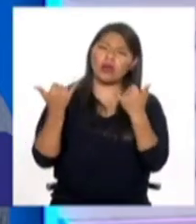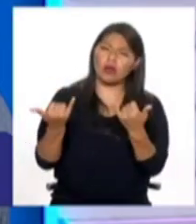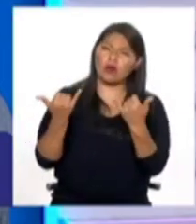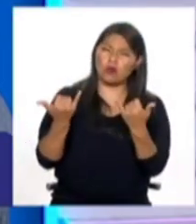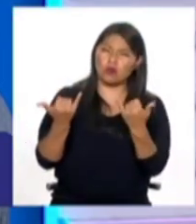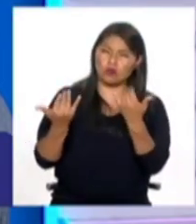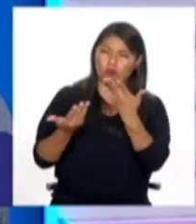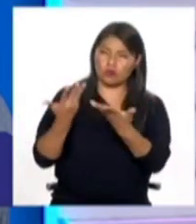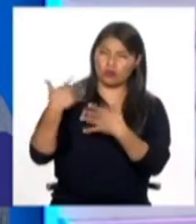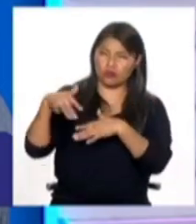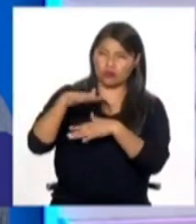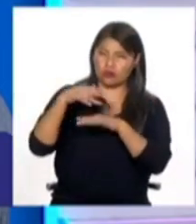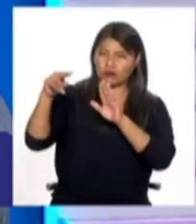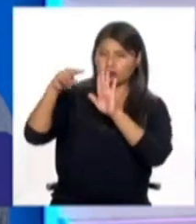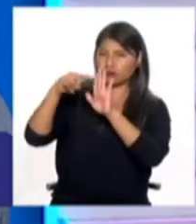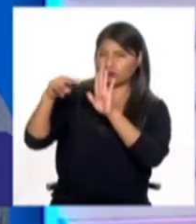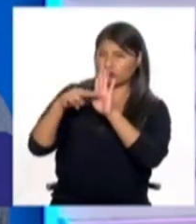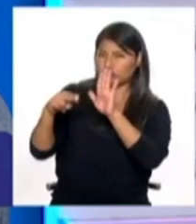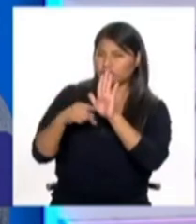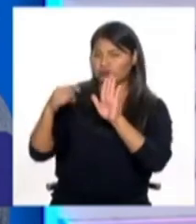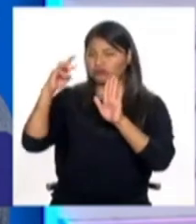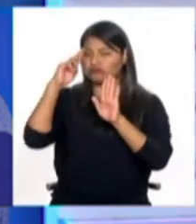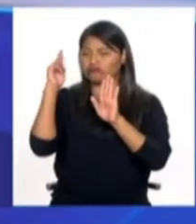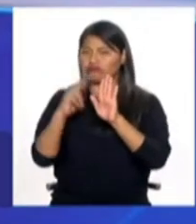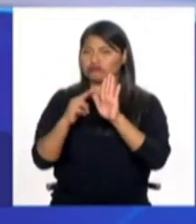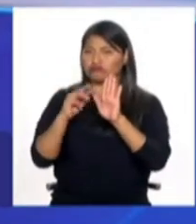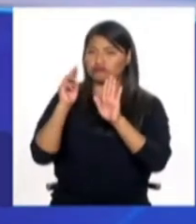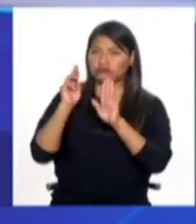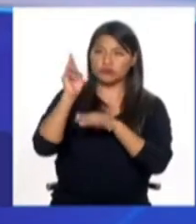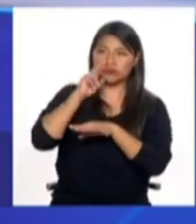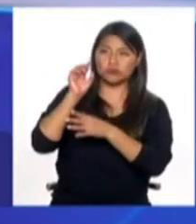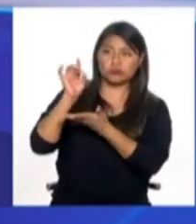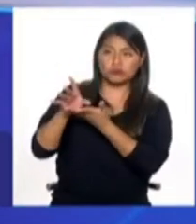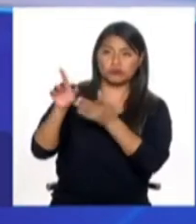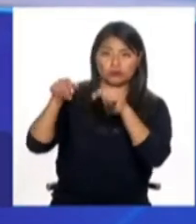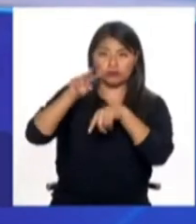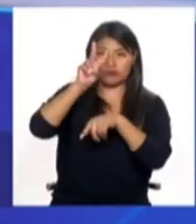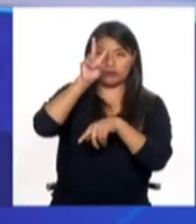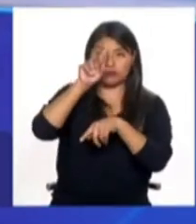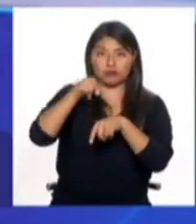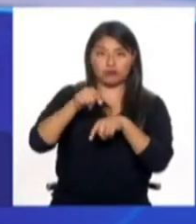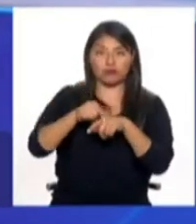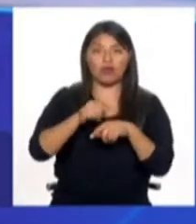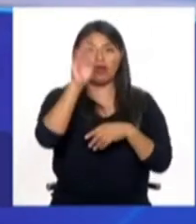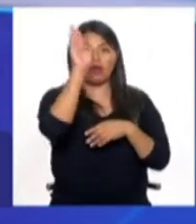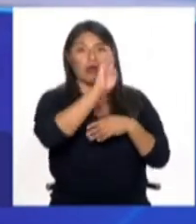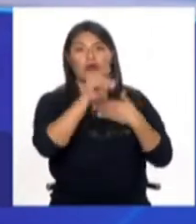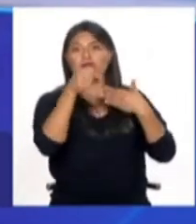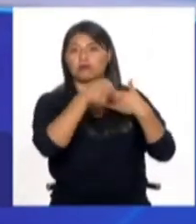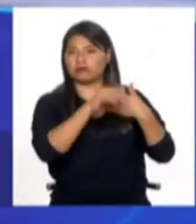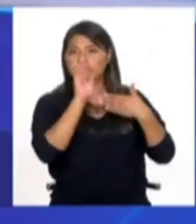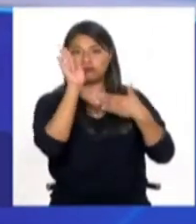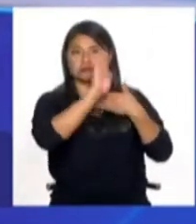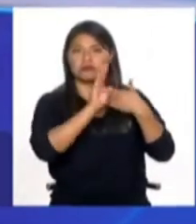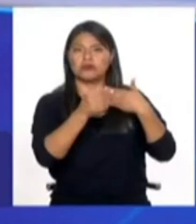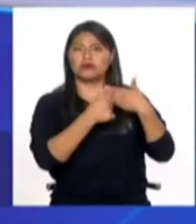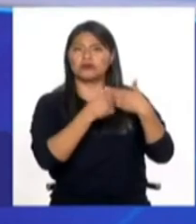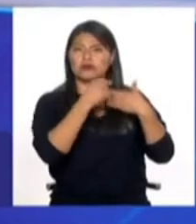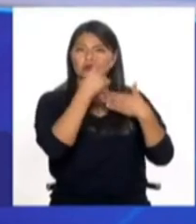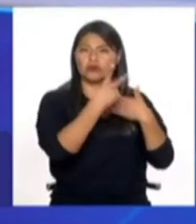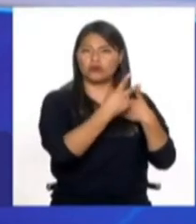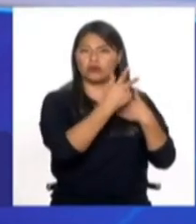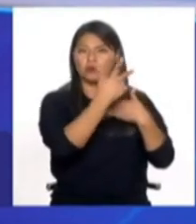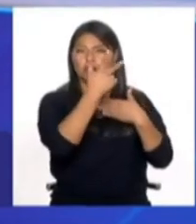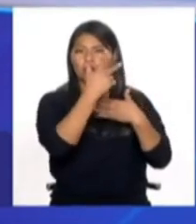¿hay un marco normativo que se aplica a este tipo de conductas? En el caso de Brasil está claro, la pena es de dos